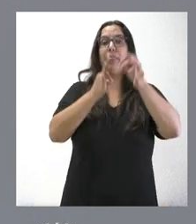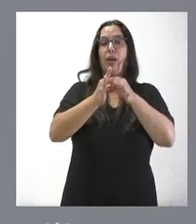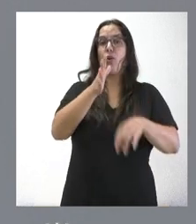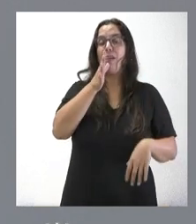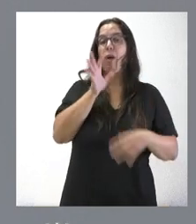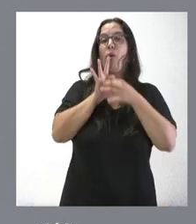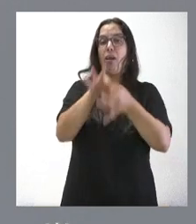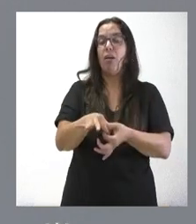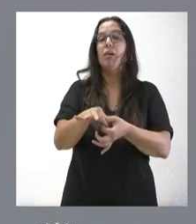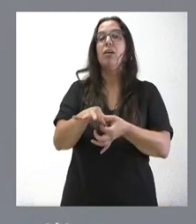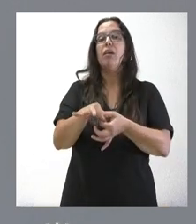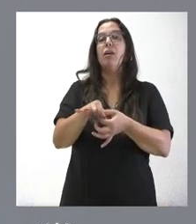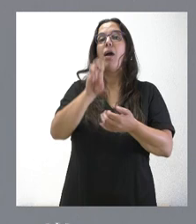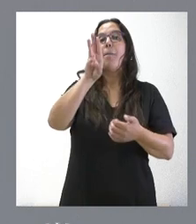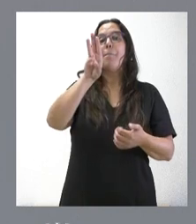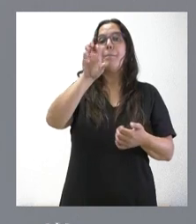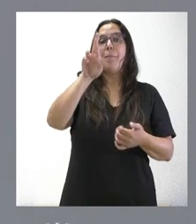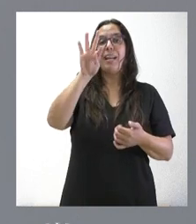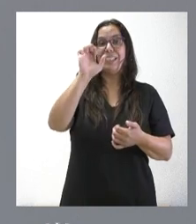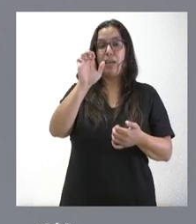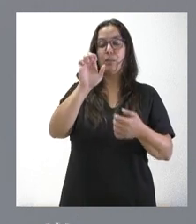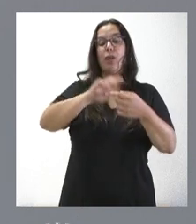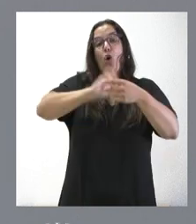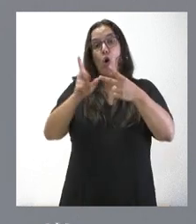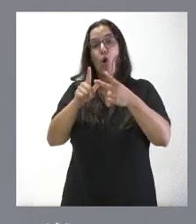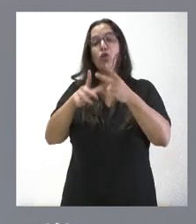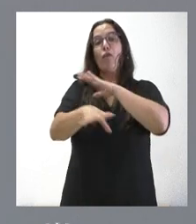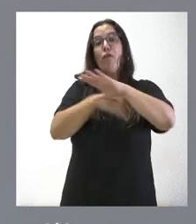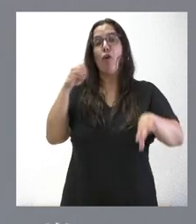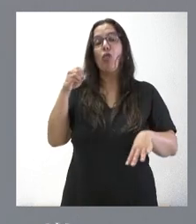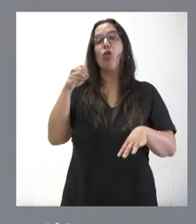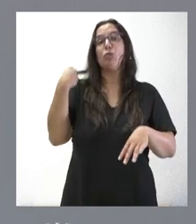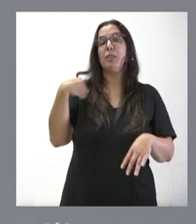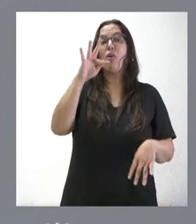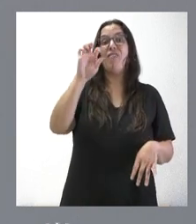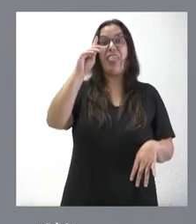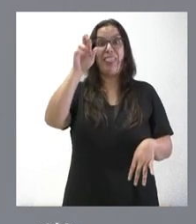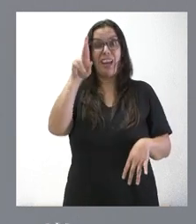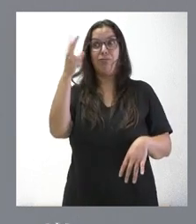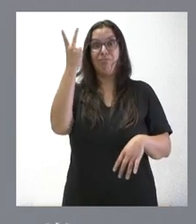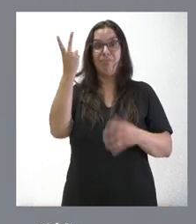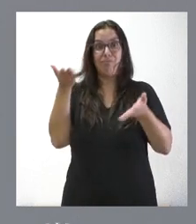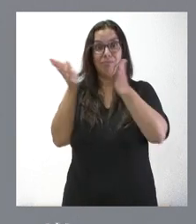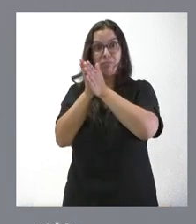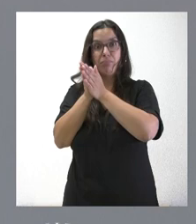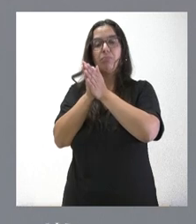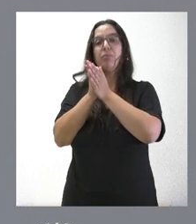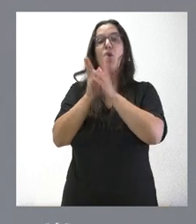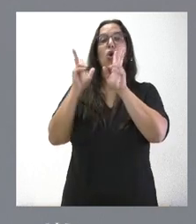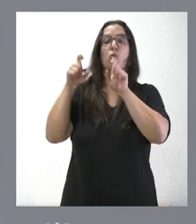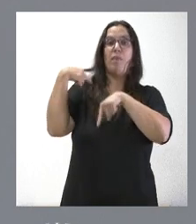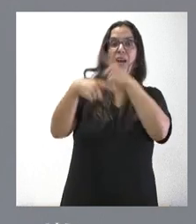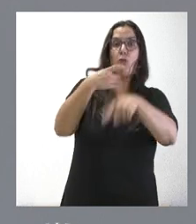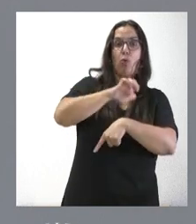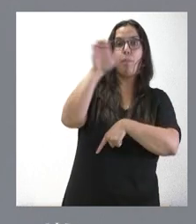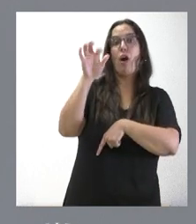vinculados al PERTE en esta materia, como los procedentes de los fondos FEDER, en definitiva, tanto los de nueva generación europea